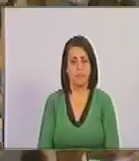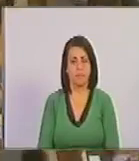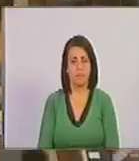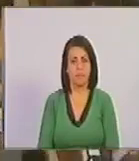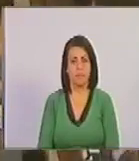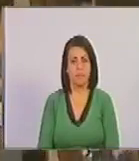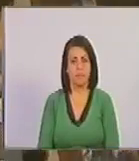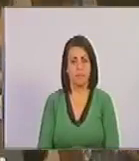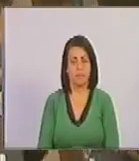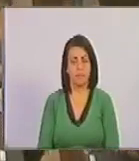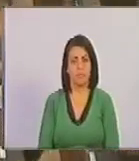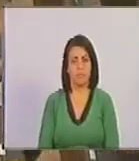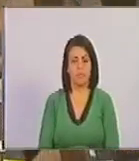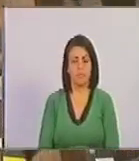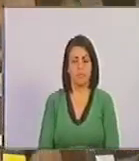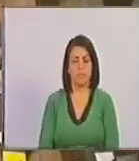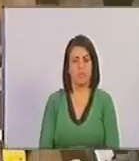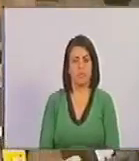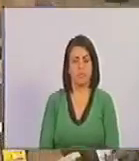Buenos días.